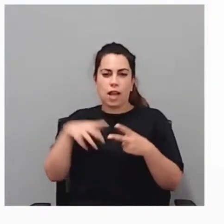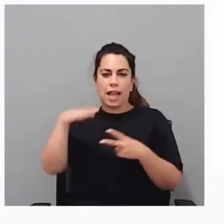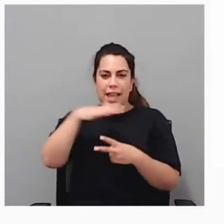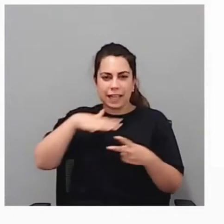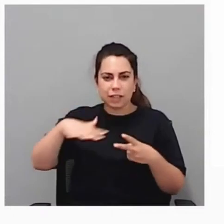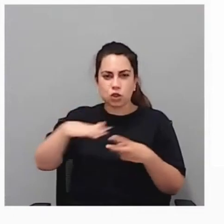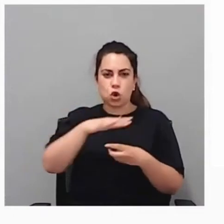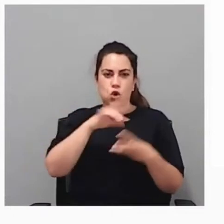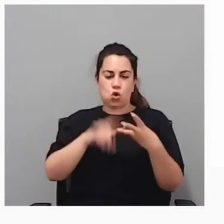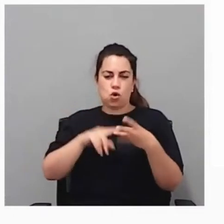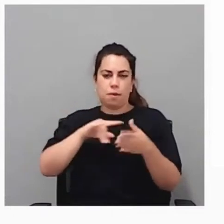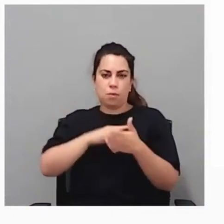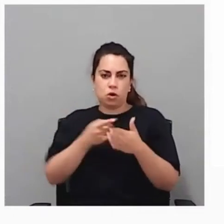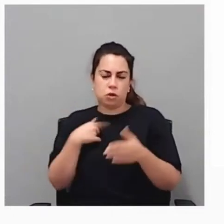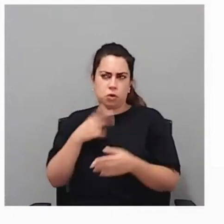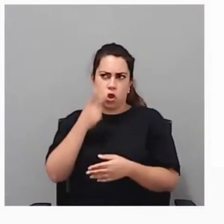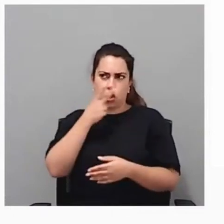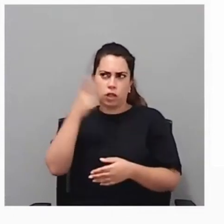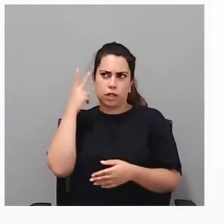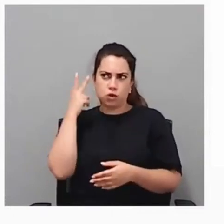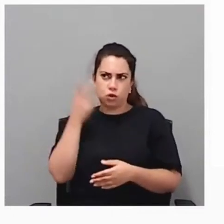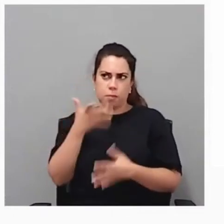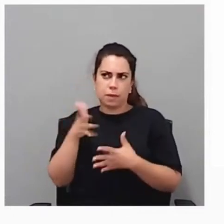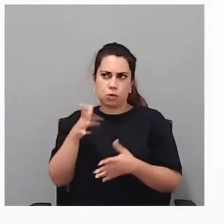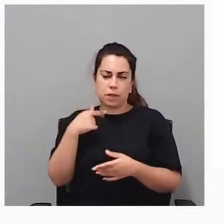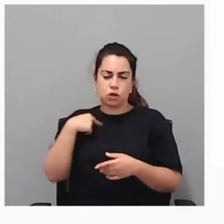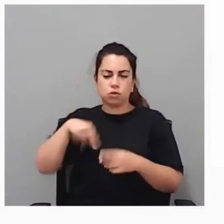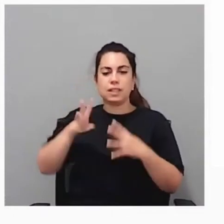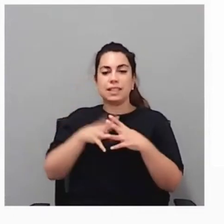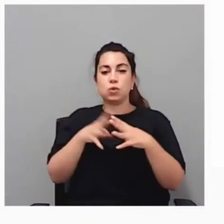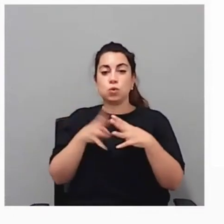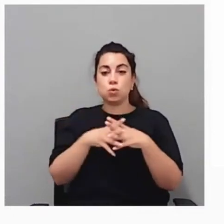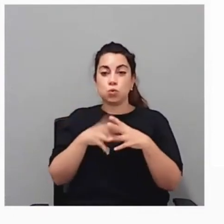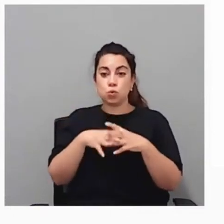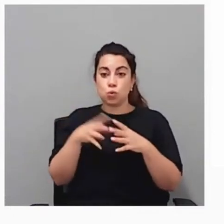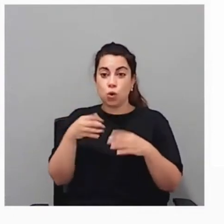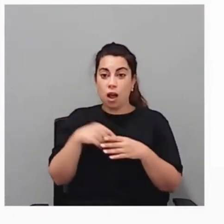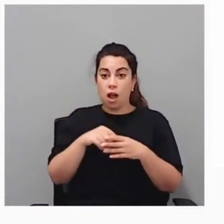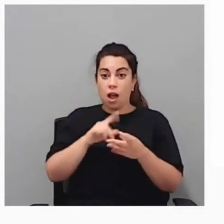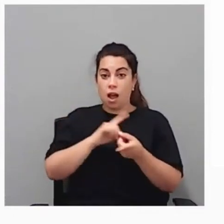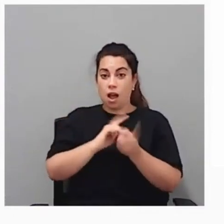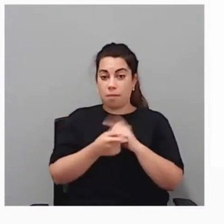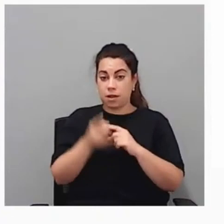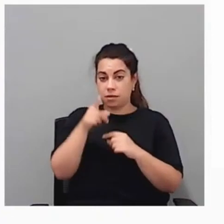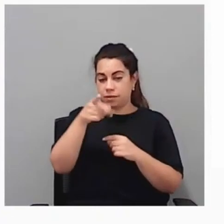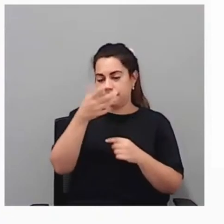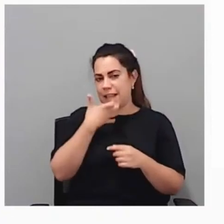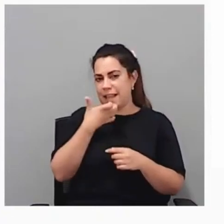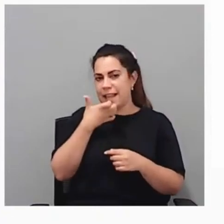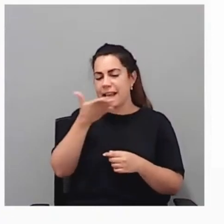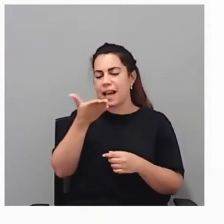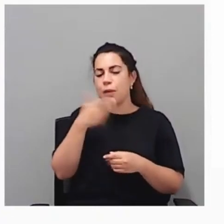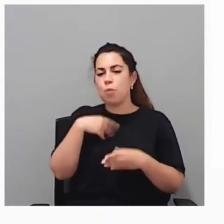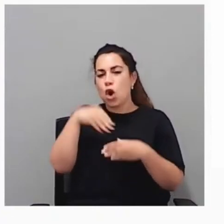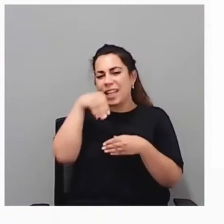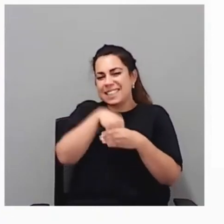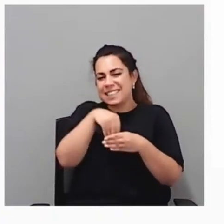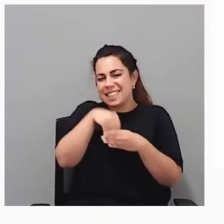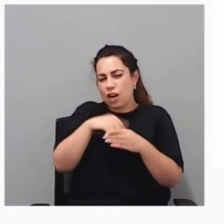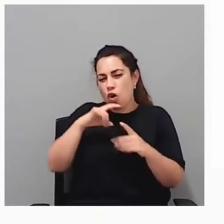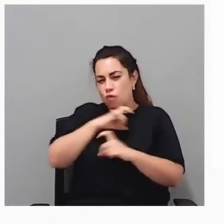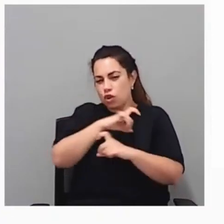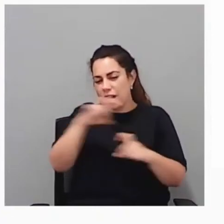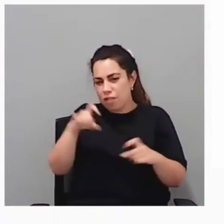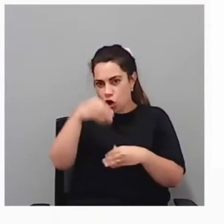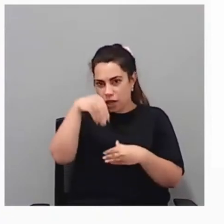Hace año y medio o dos años cambiamos la estructura. Esto es un ejemplo a nivel interno de la fundación. Teníamos el típico